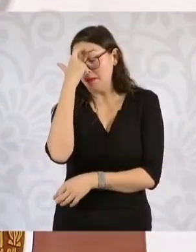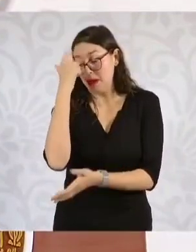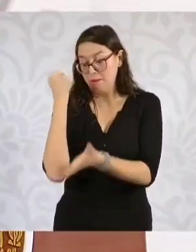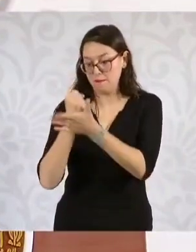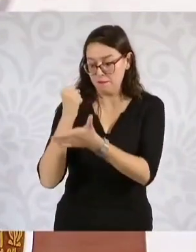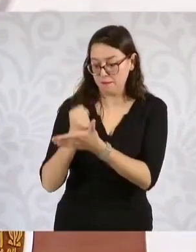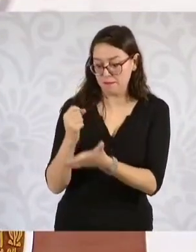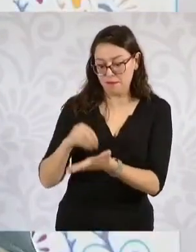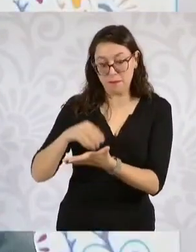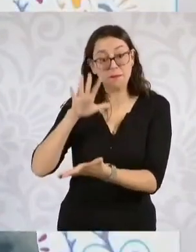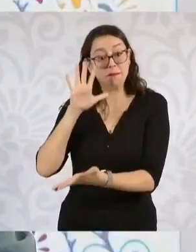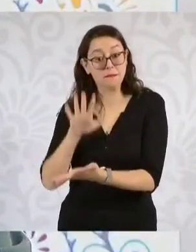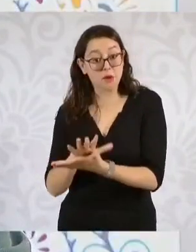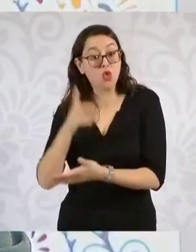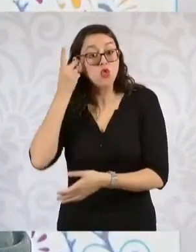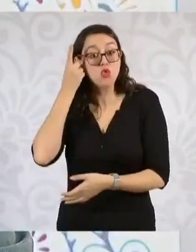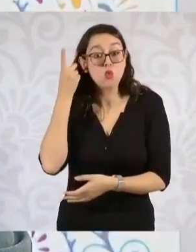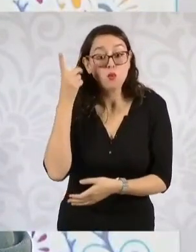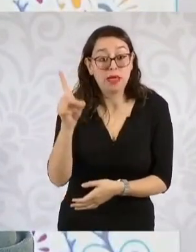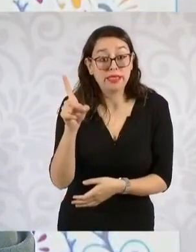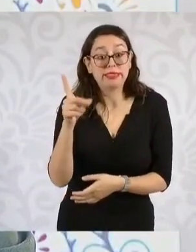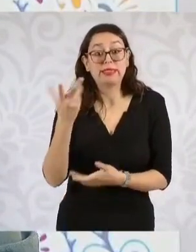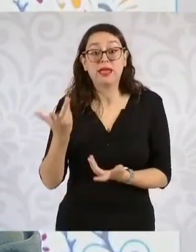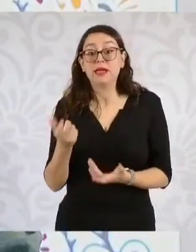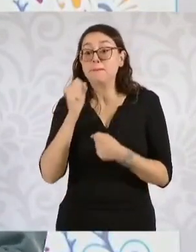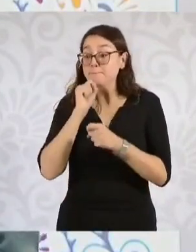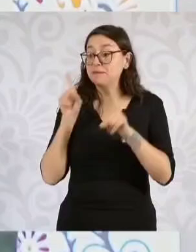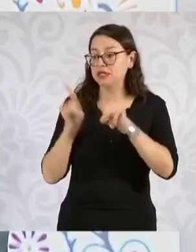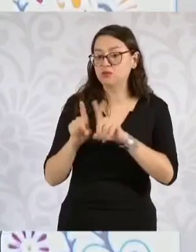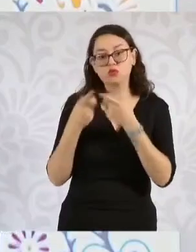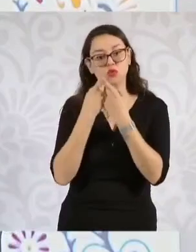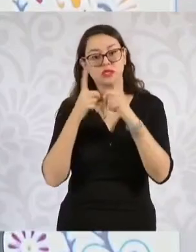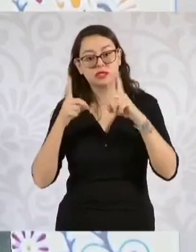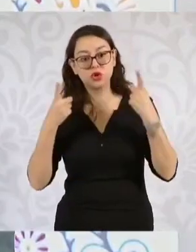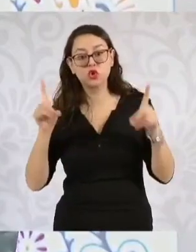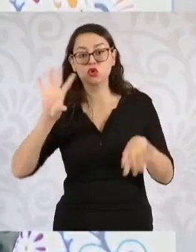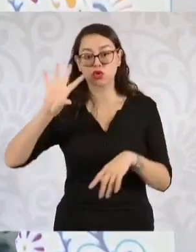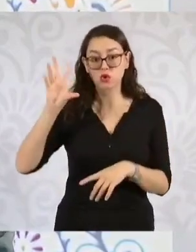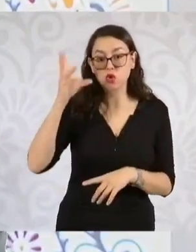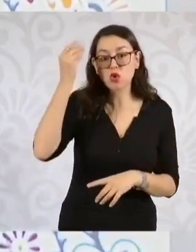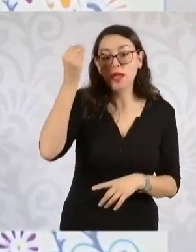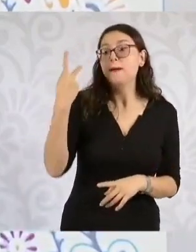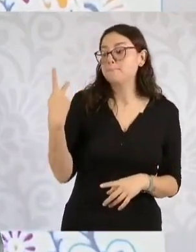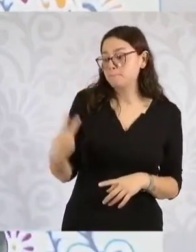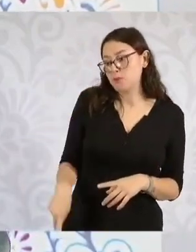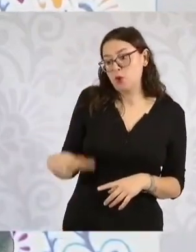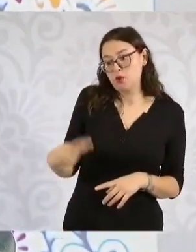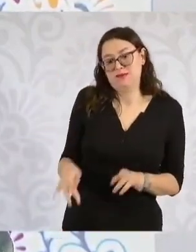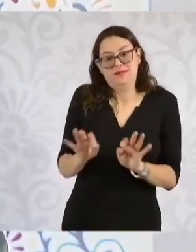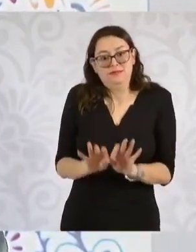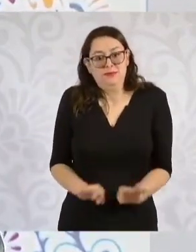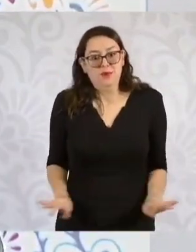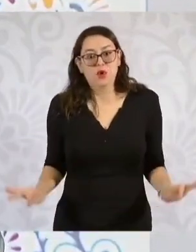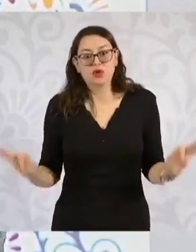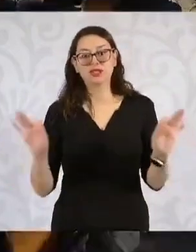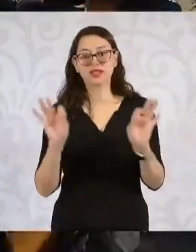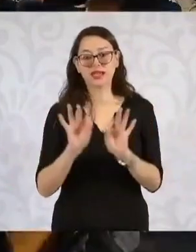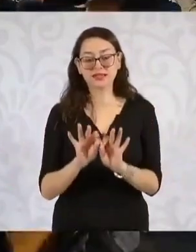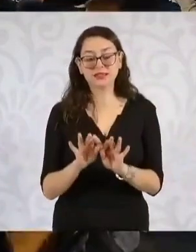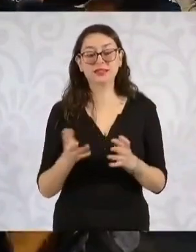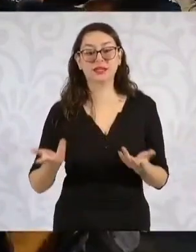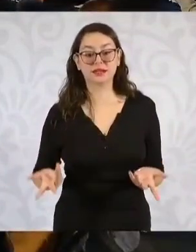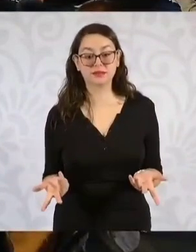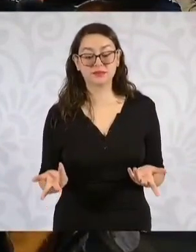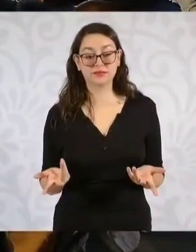no sólo el registro, sino el propio desarrollo tecnológico. Es una parte fundamental del desarrollo del país, que no